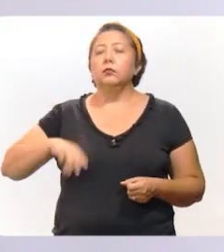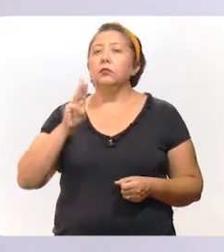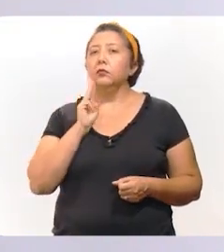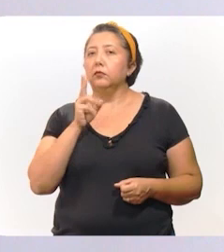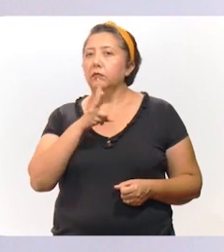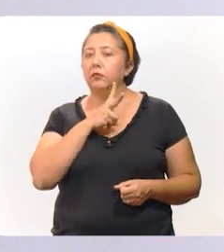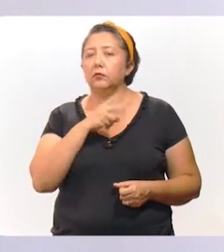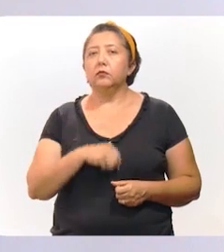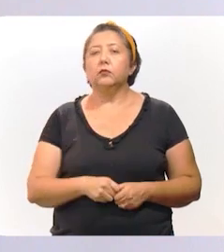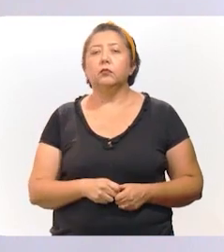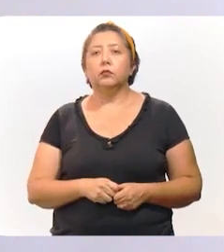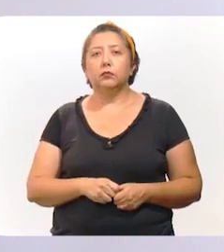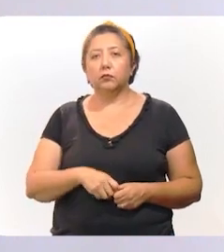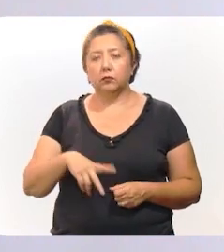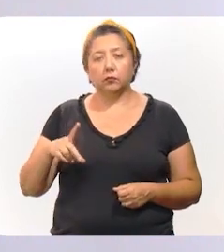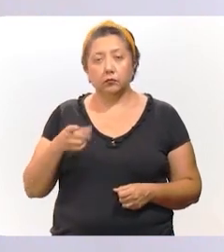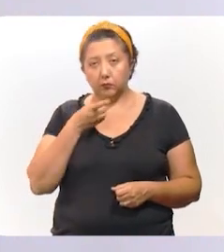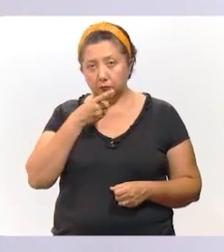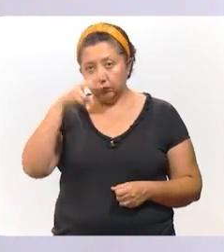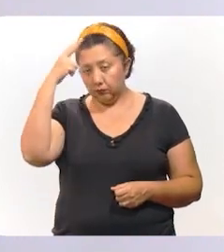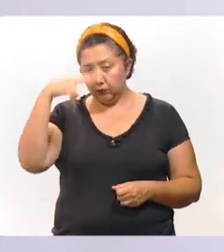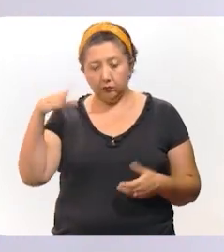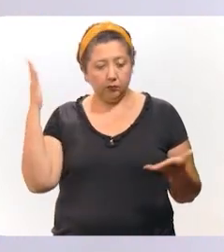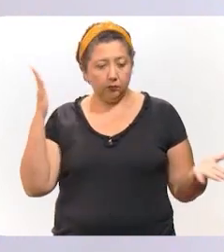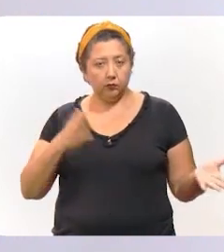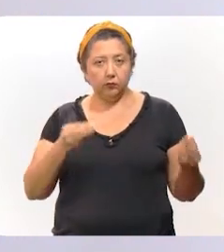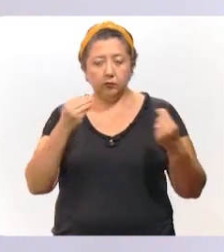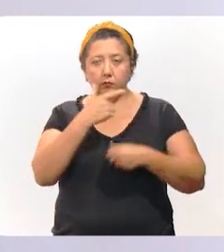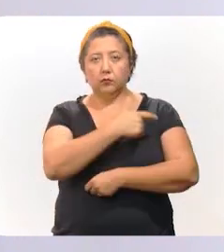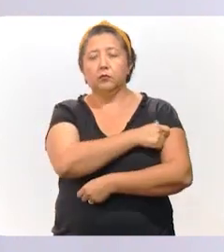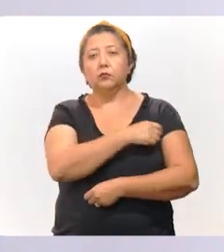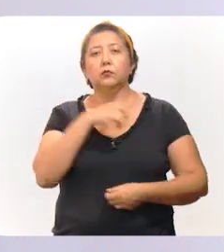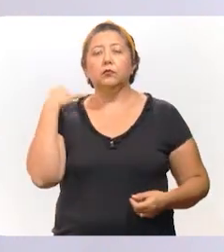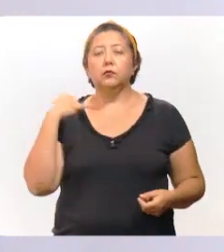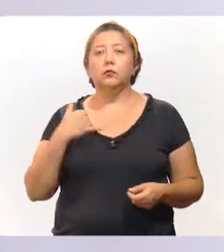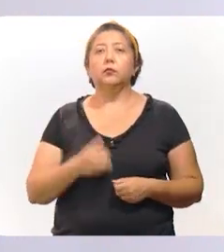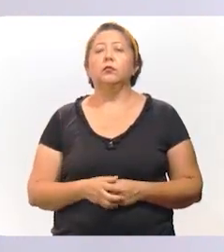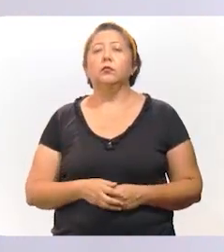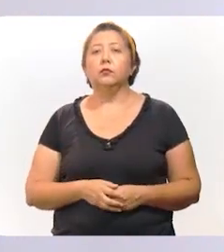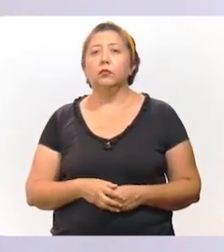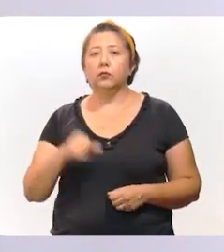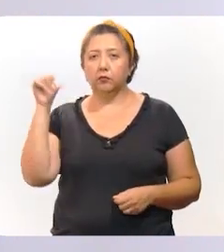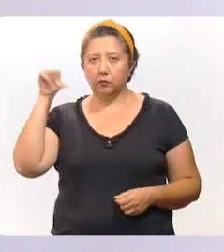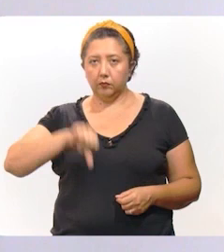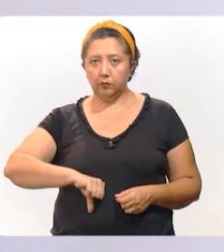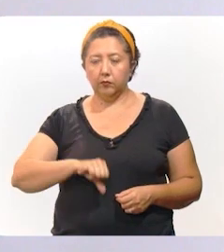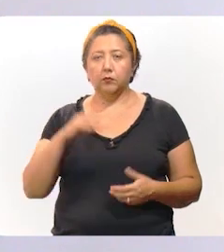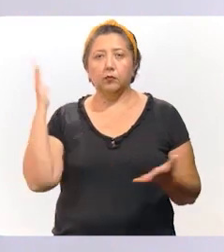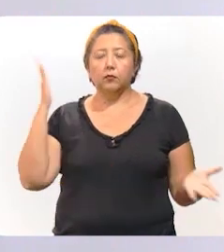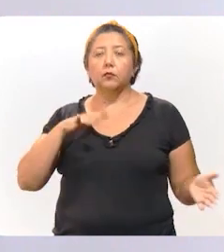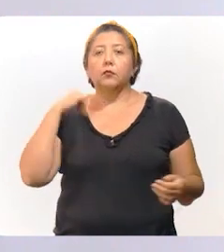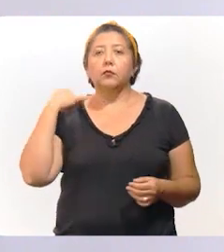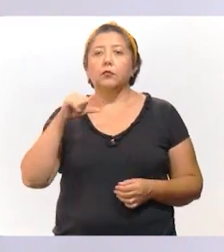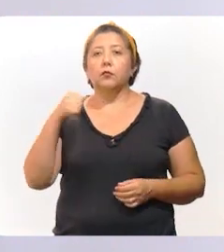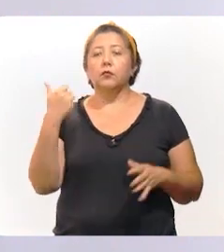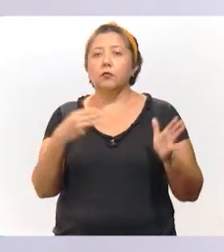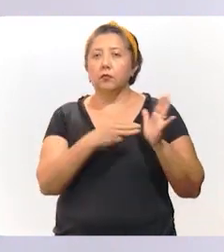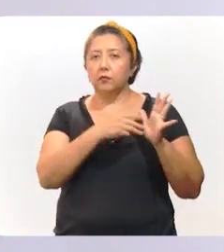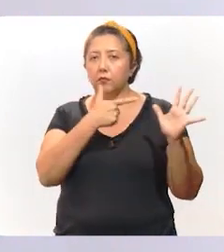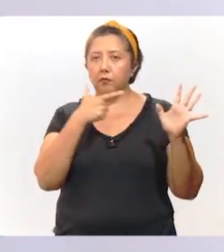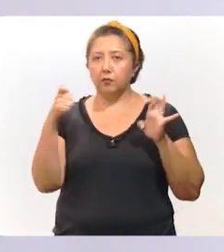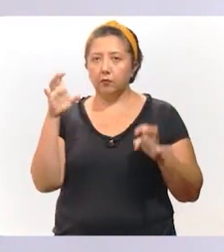Mauricio Vilado Sal, la Federación ha enviado miles de vacunas contra el coronavirus a Yucatán. Hoy, llegaron a Yucatán 11